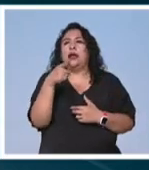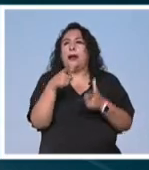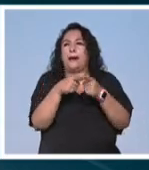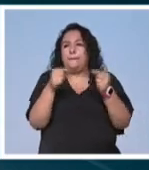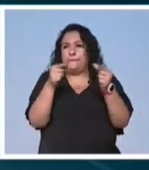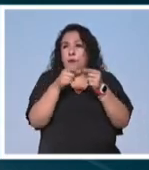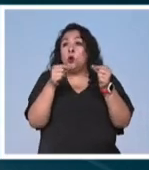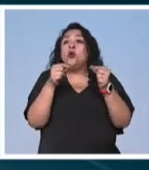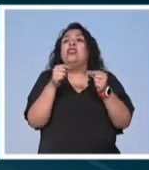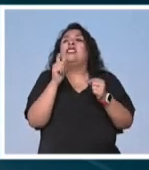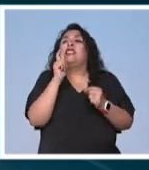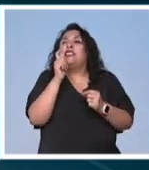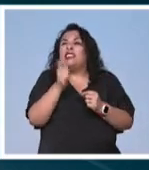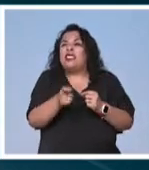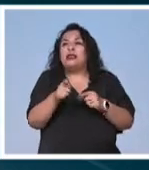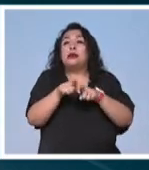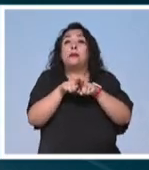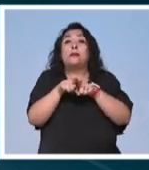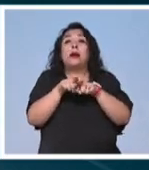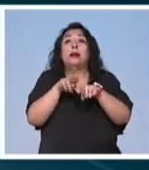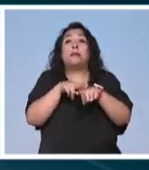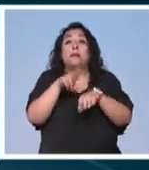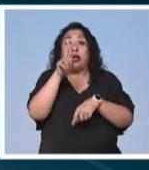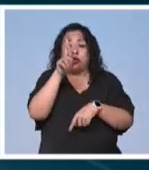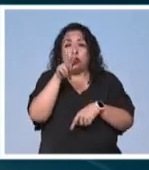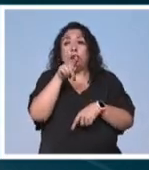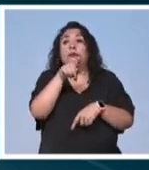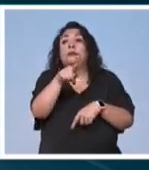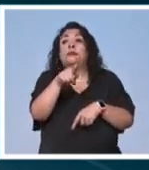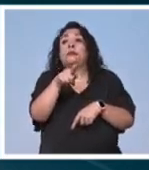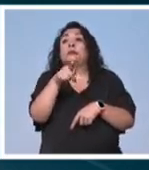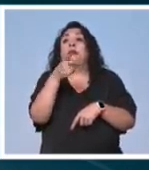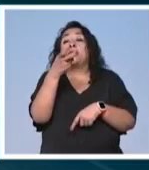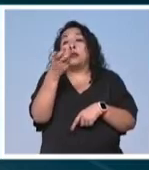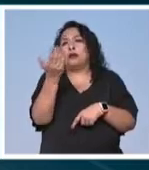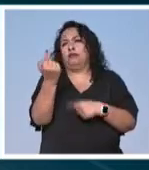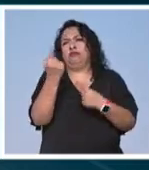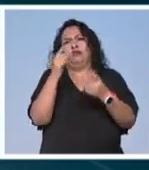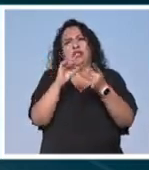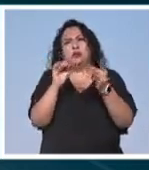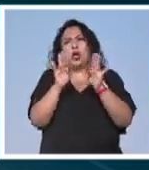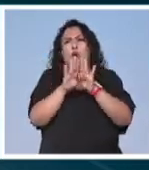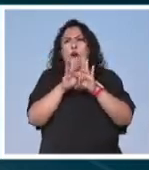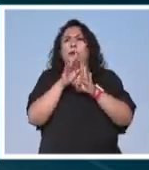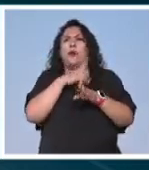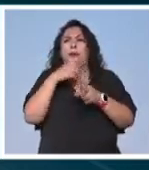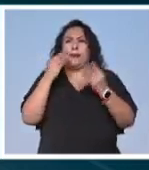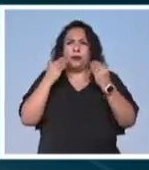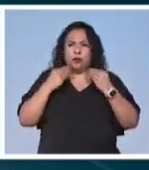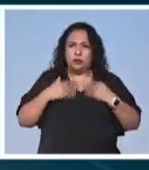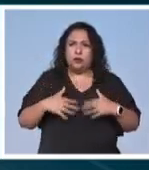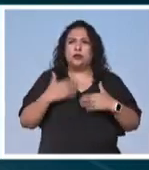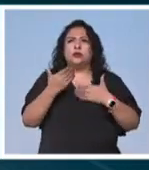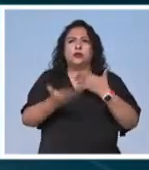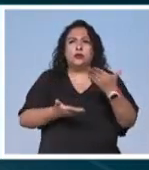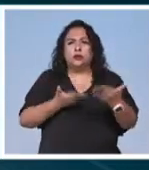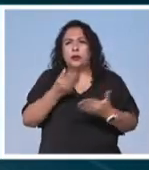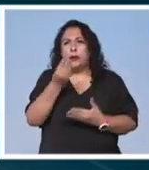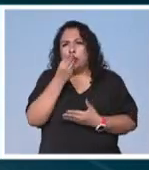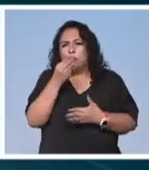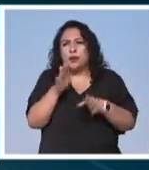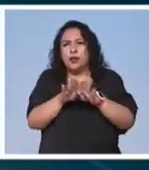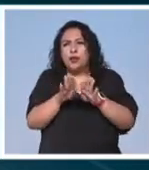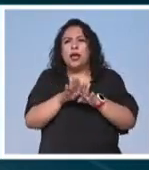quiere decir hermana mayor entonces estas Onesan nos dijeron muchas cosas de cómo vestir el kimono cómo servir la comida